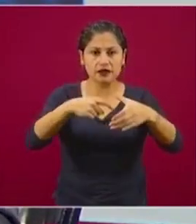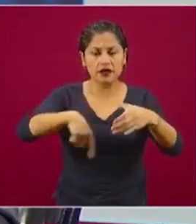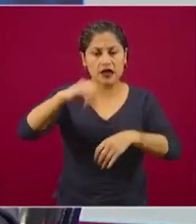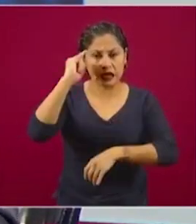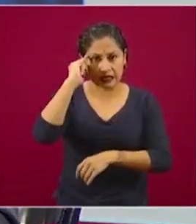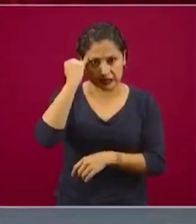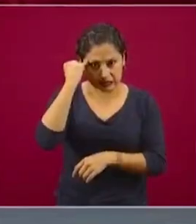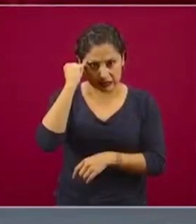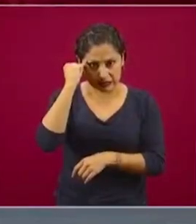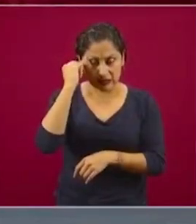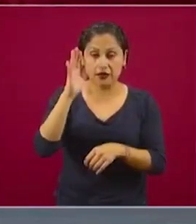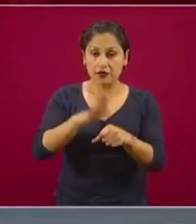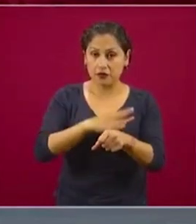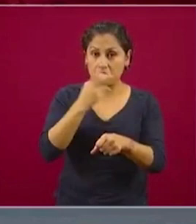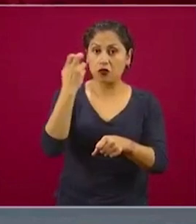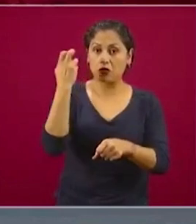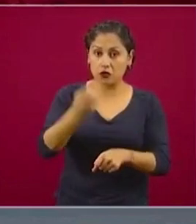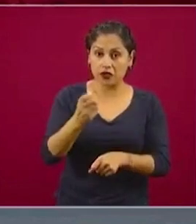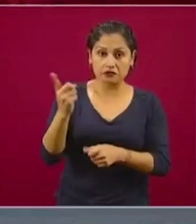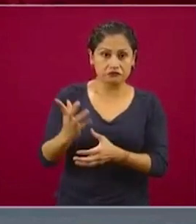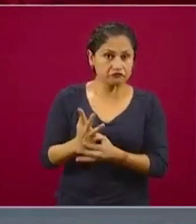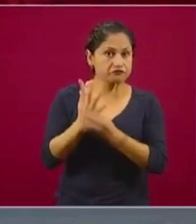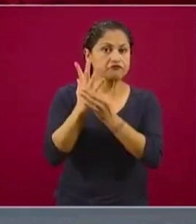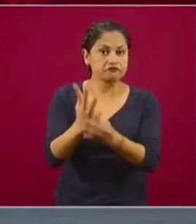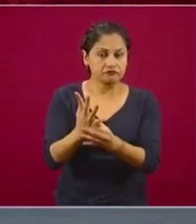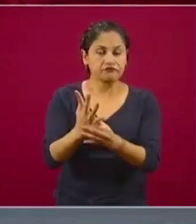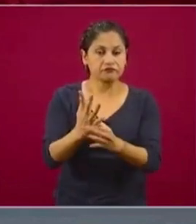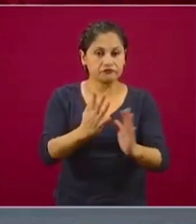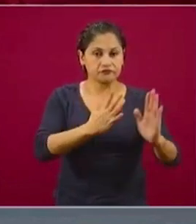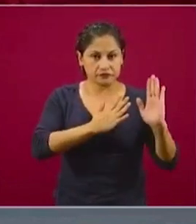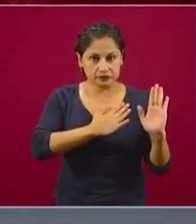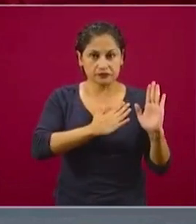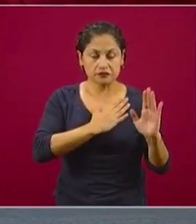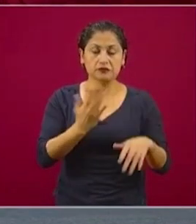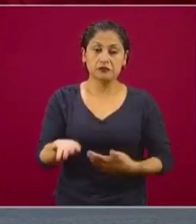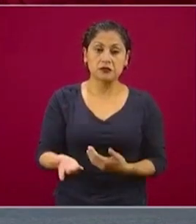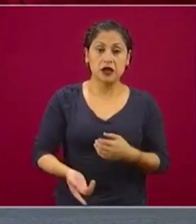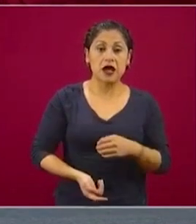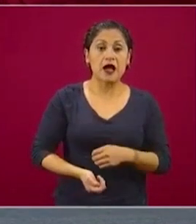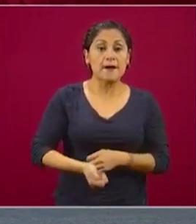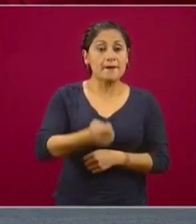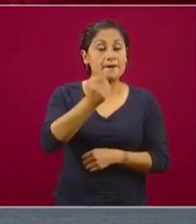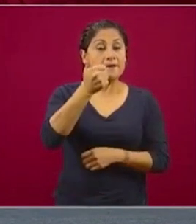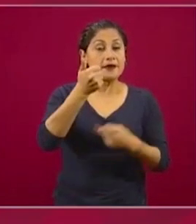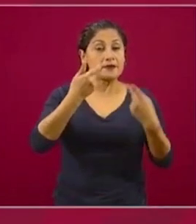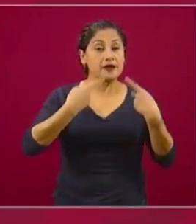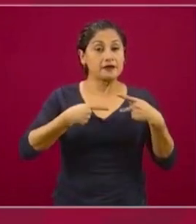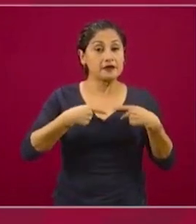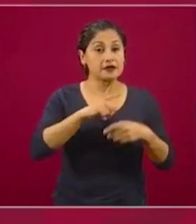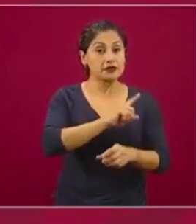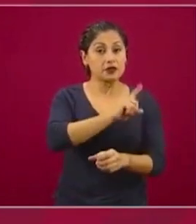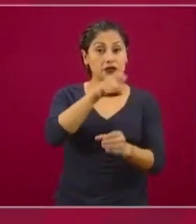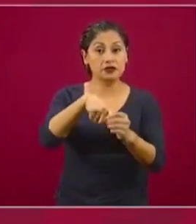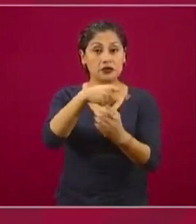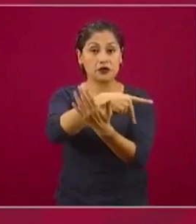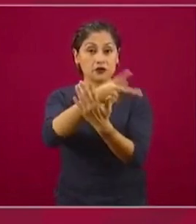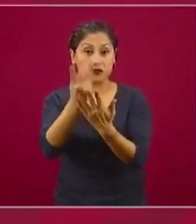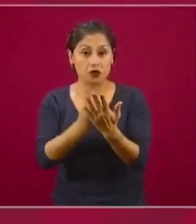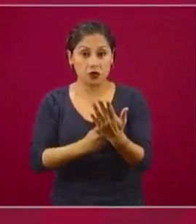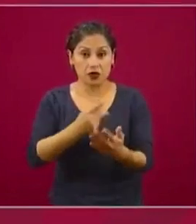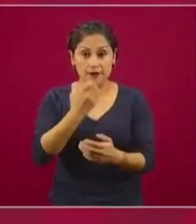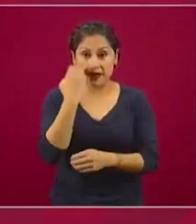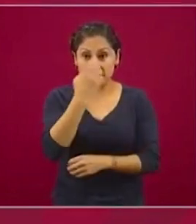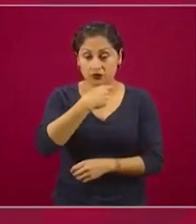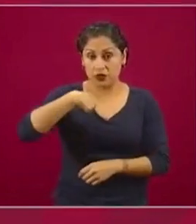cumplimiento a su palabra, los primeros en incorporarse a La Escuela es Nuestra han sido las escuelas